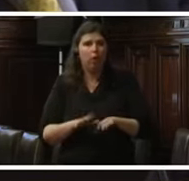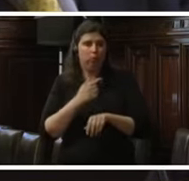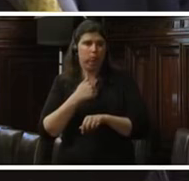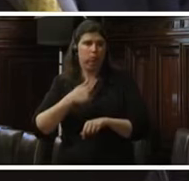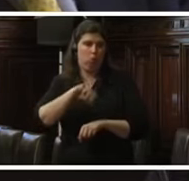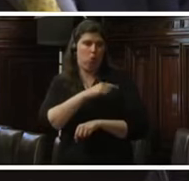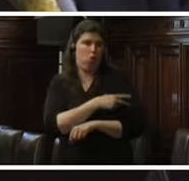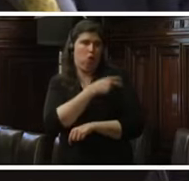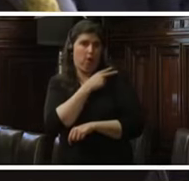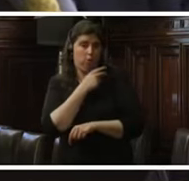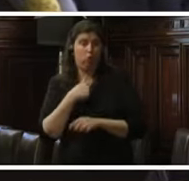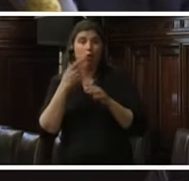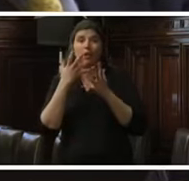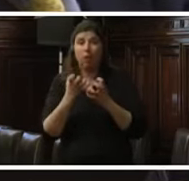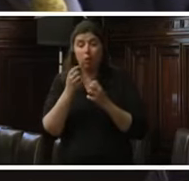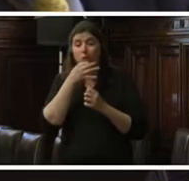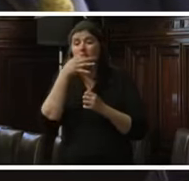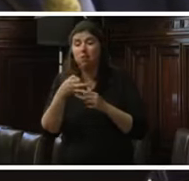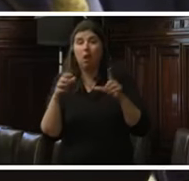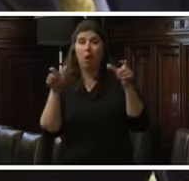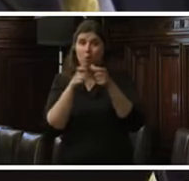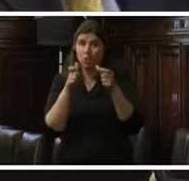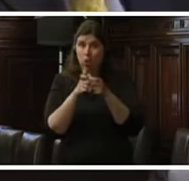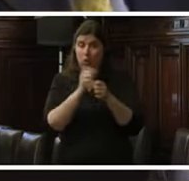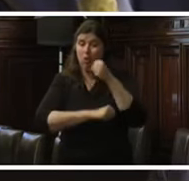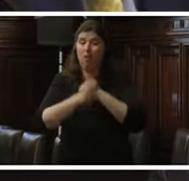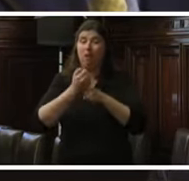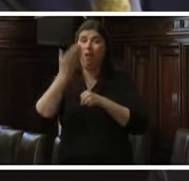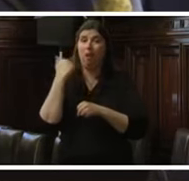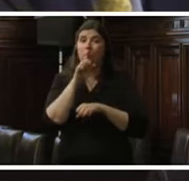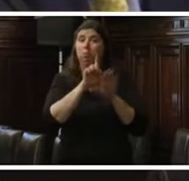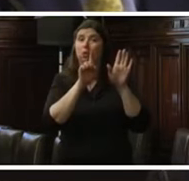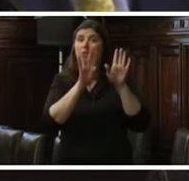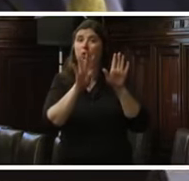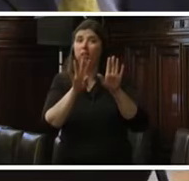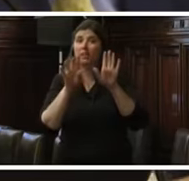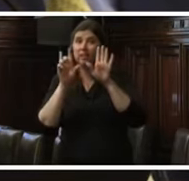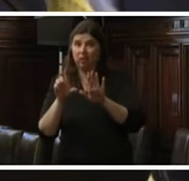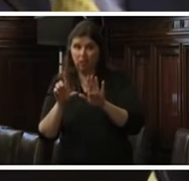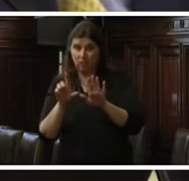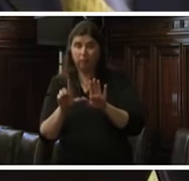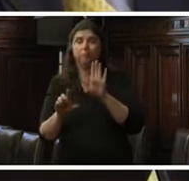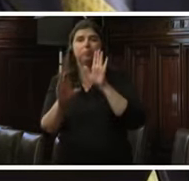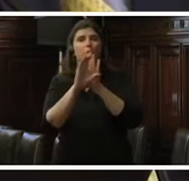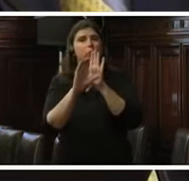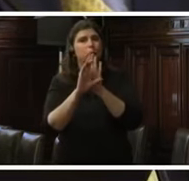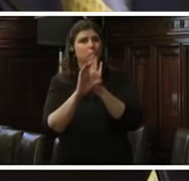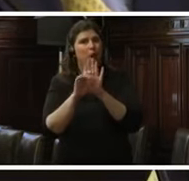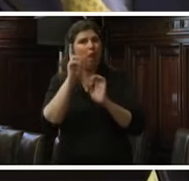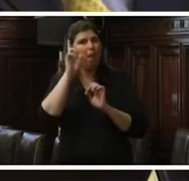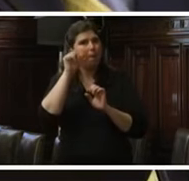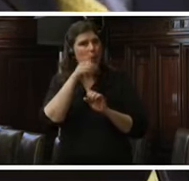Comisión que en el año 1997, precisamente en el caso Tribunal Constitucional y Perú, dijo algo muy importante.